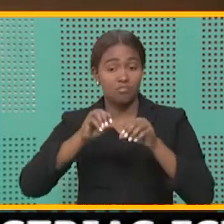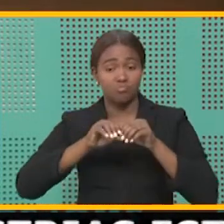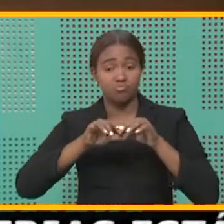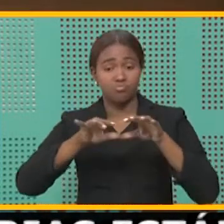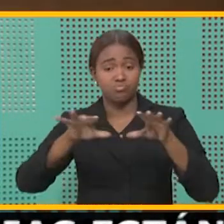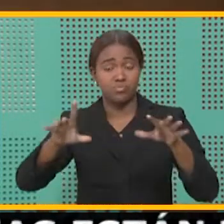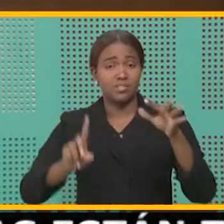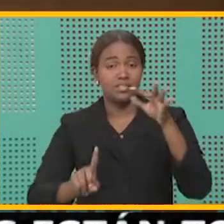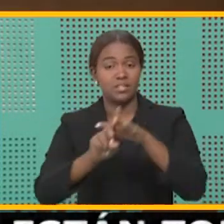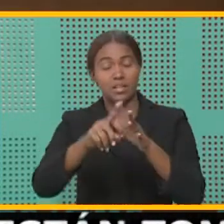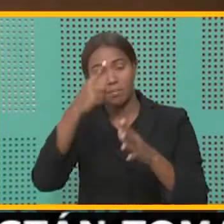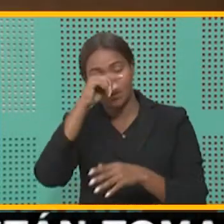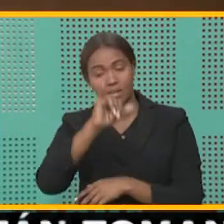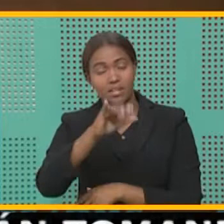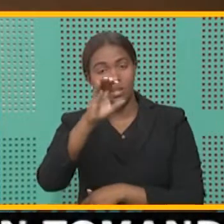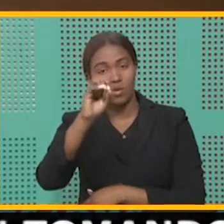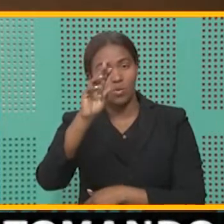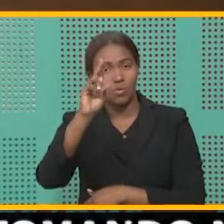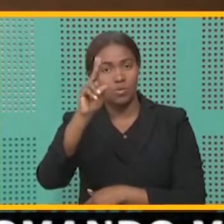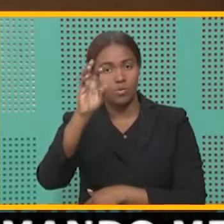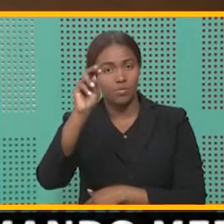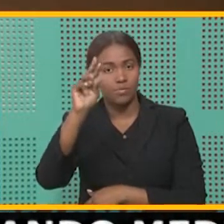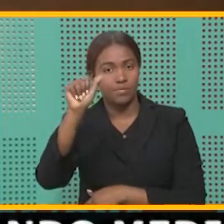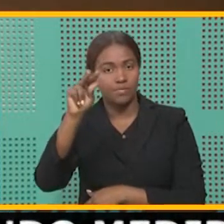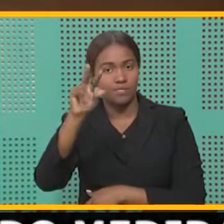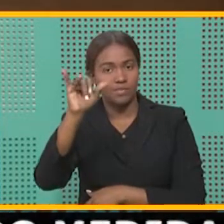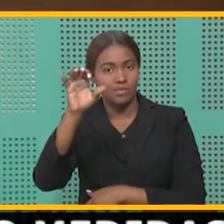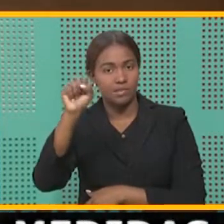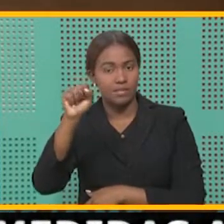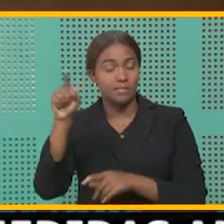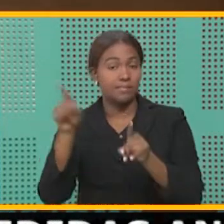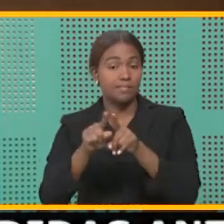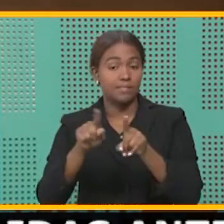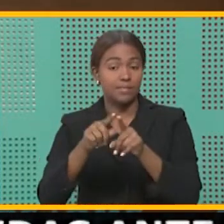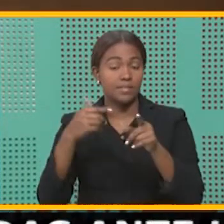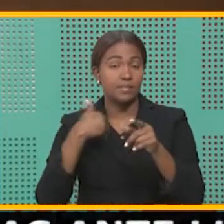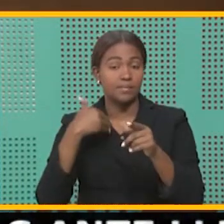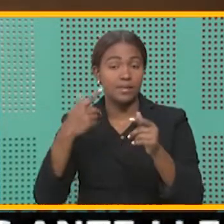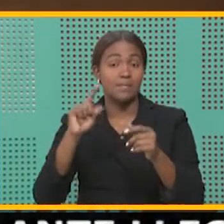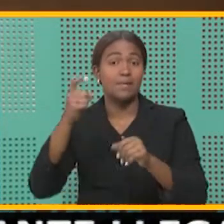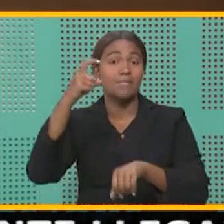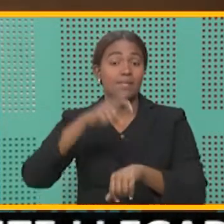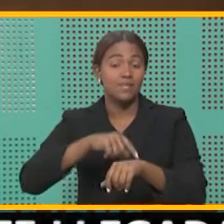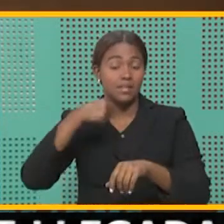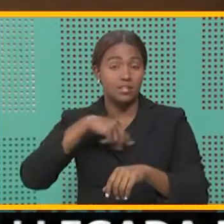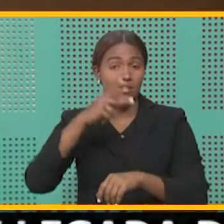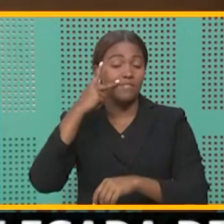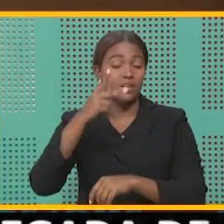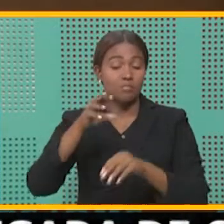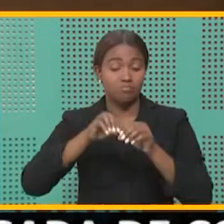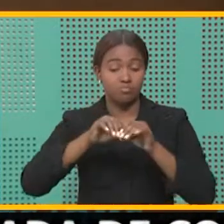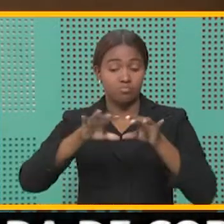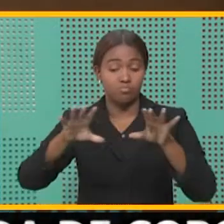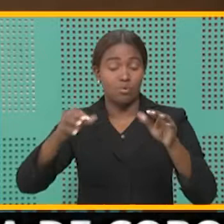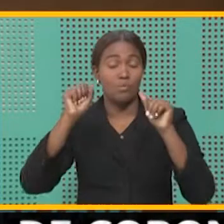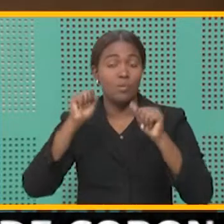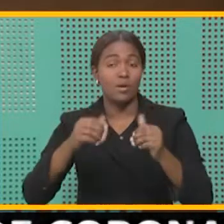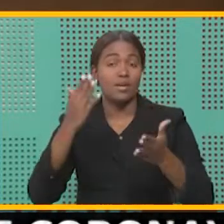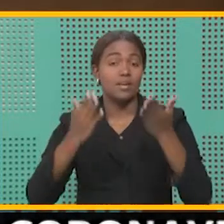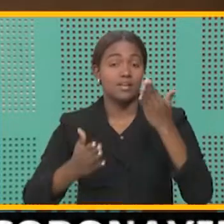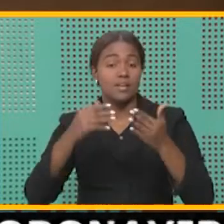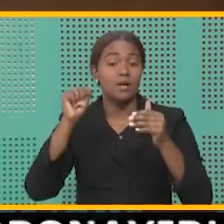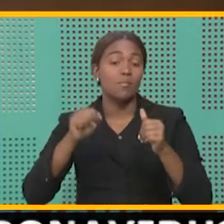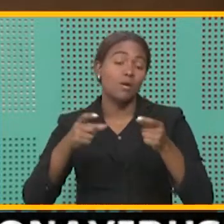causada por un coronavirus, pero al mismo tiempo es la primera vez que vemos una pandemia que puede ser